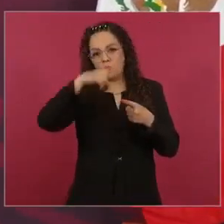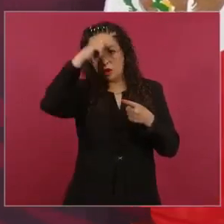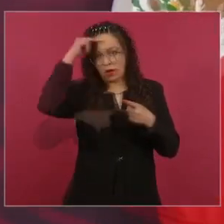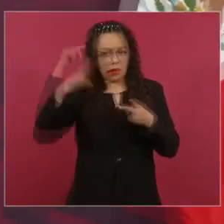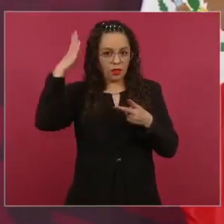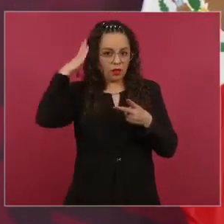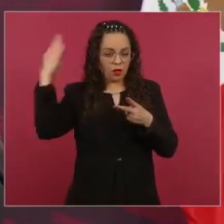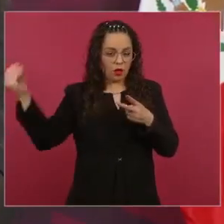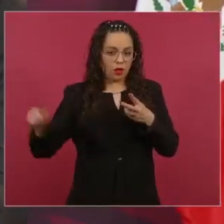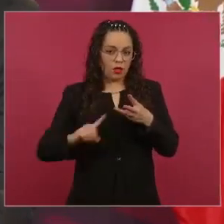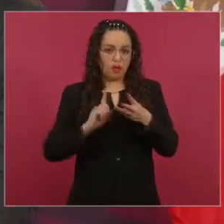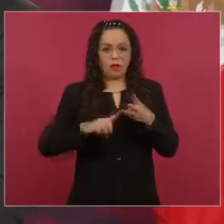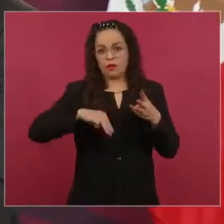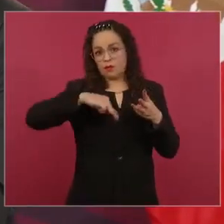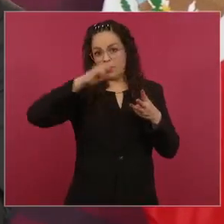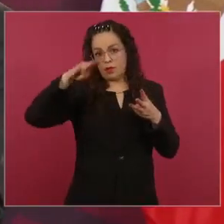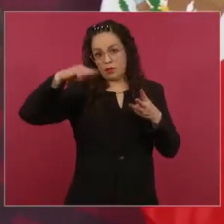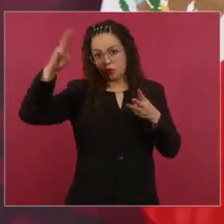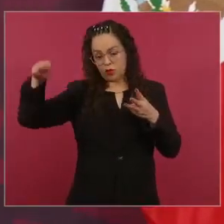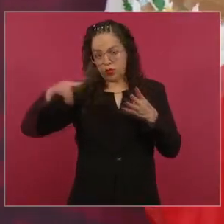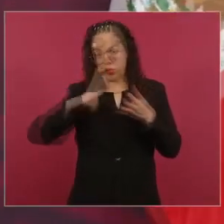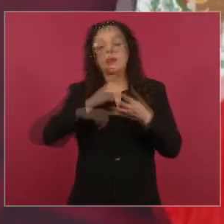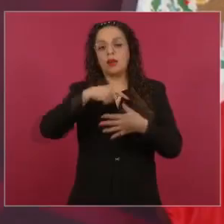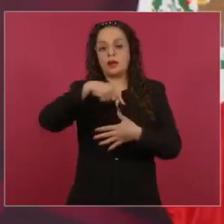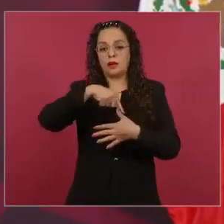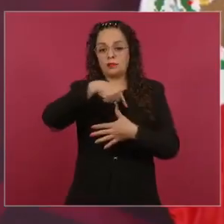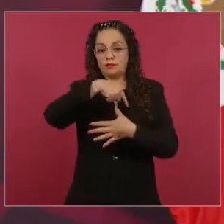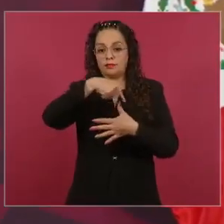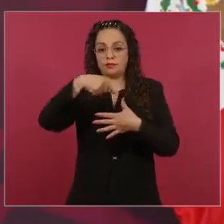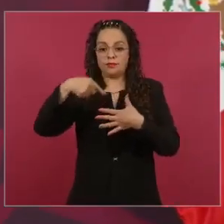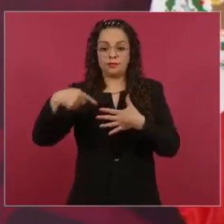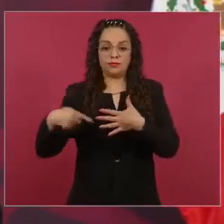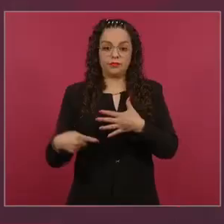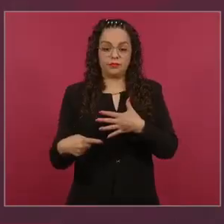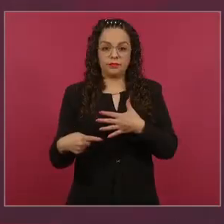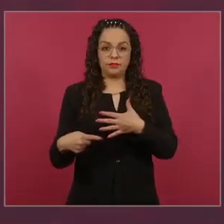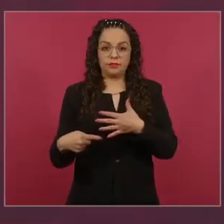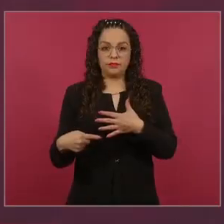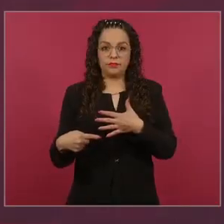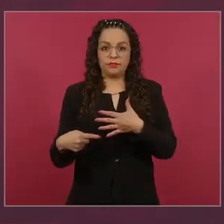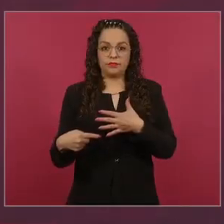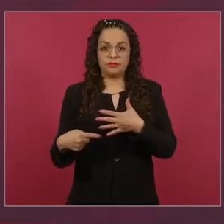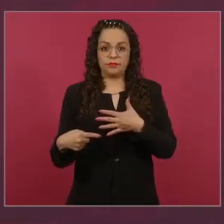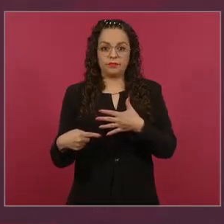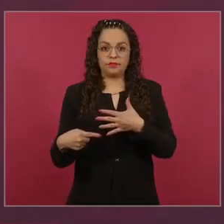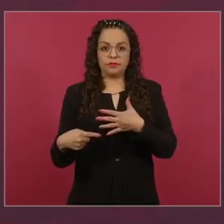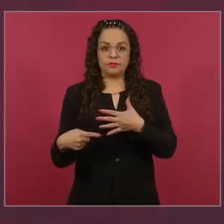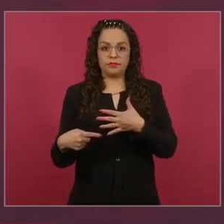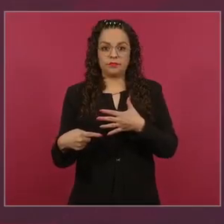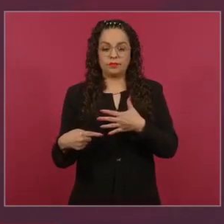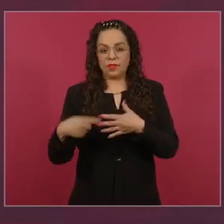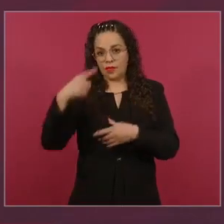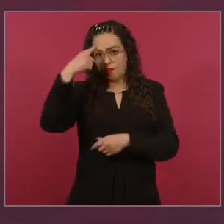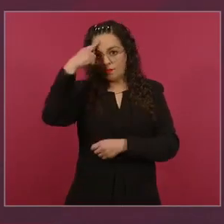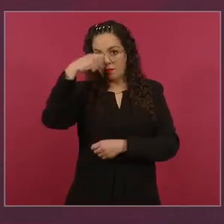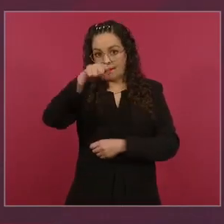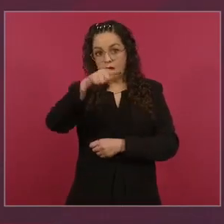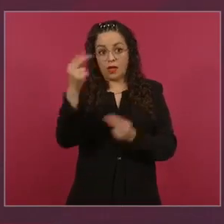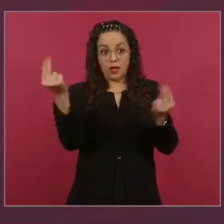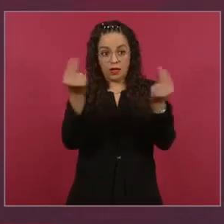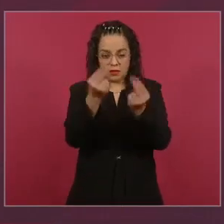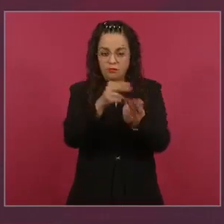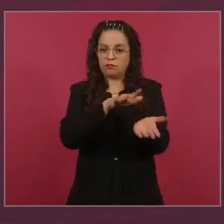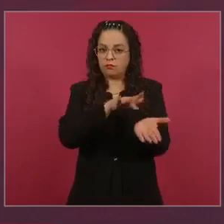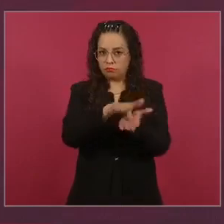Colima, Michoacán y Guerrero a ayudar. Ahí explicó que de acuerdo con el balance